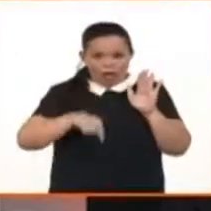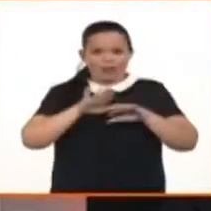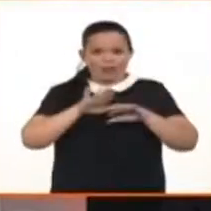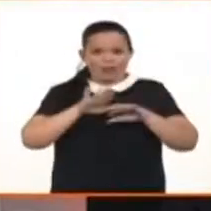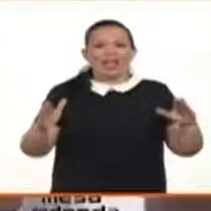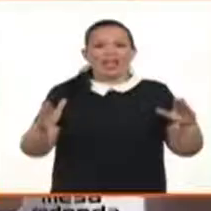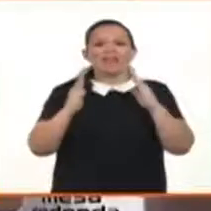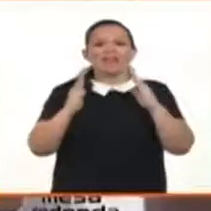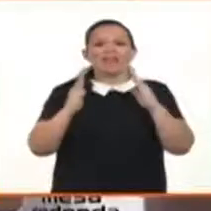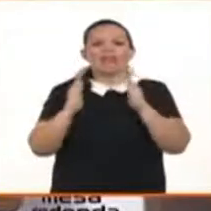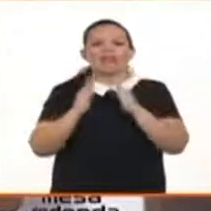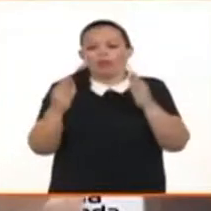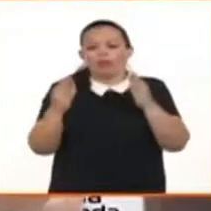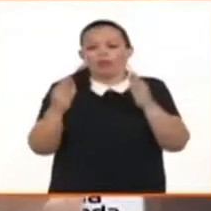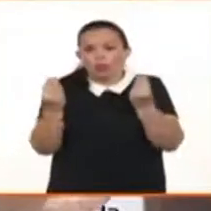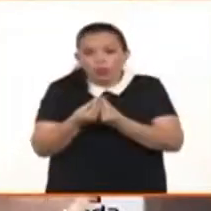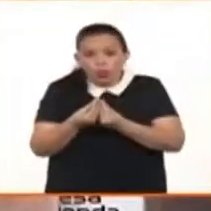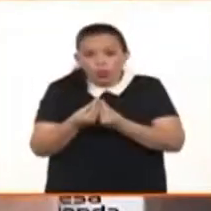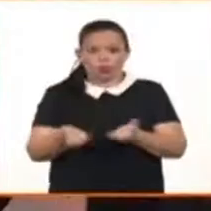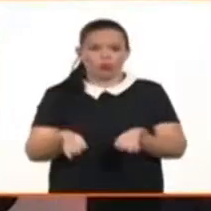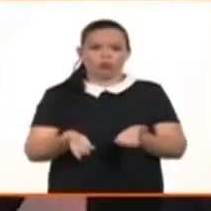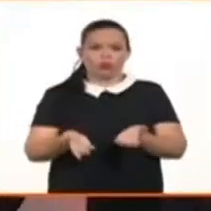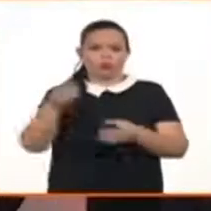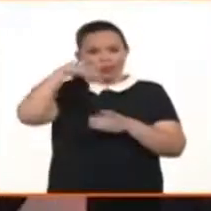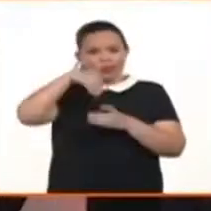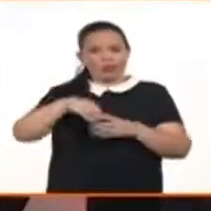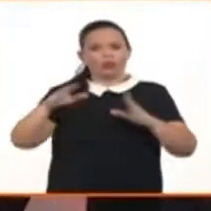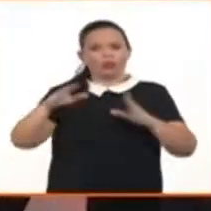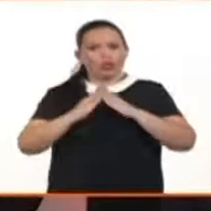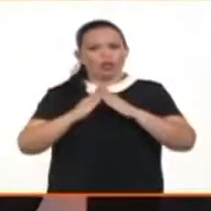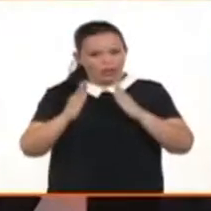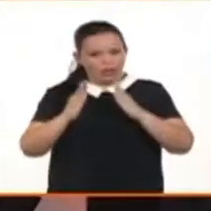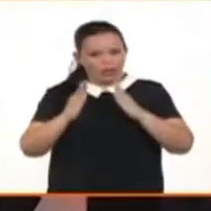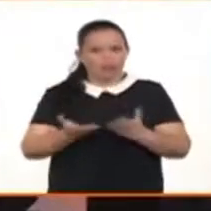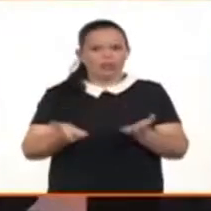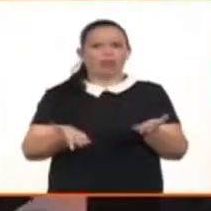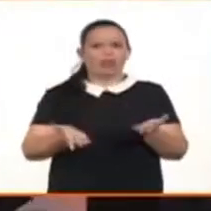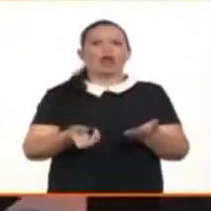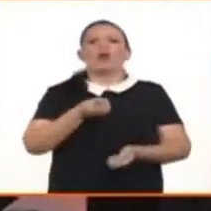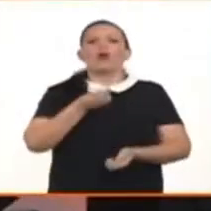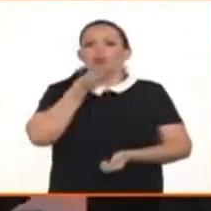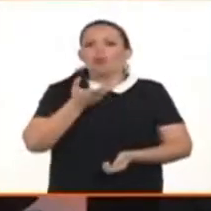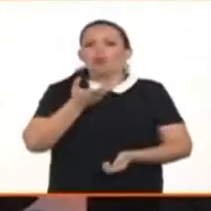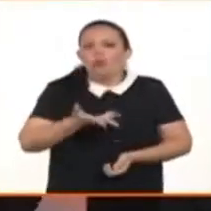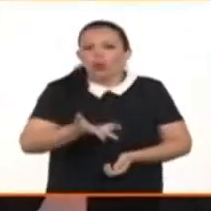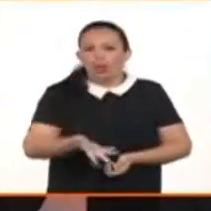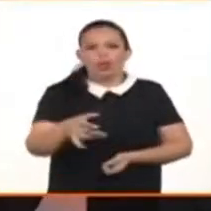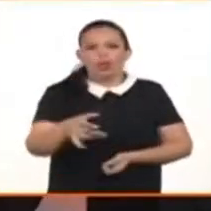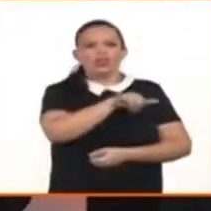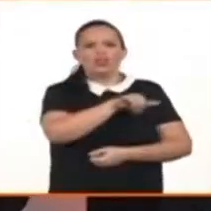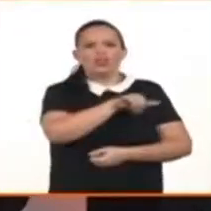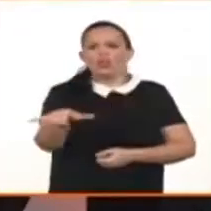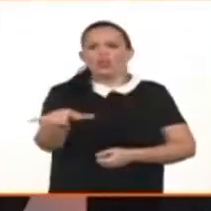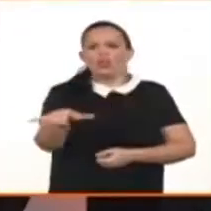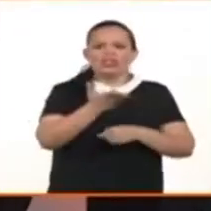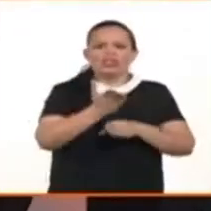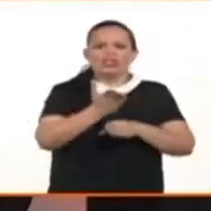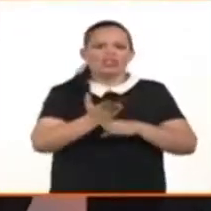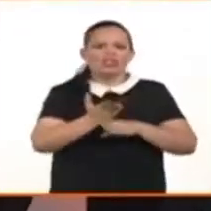tal y tiene la posibilidad de instrumentarse. Tiene la posibilidad también de reconocerse como unión y eso tiene efectos